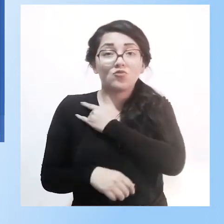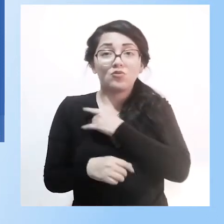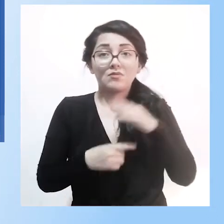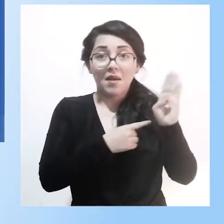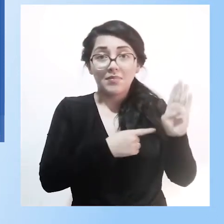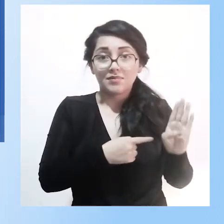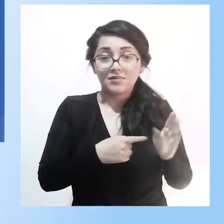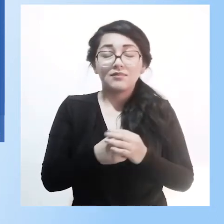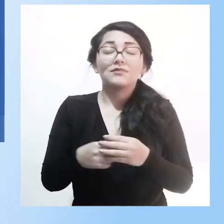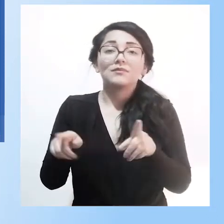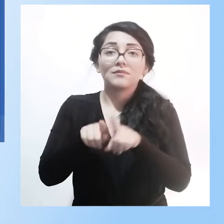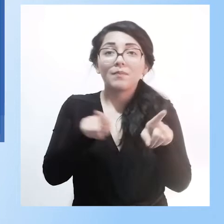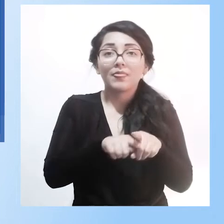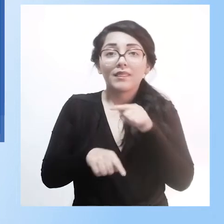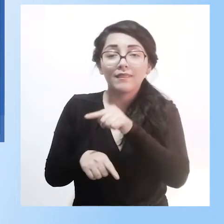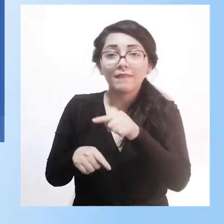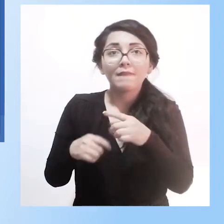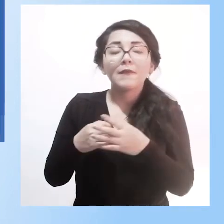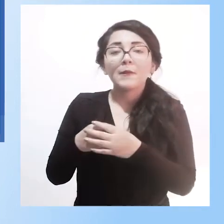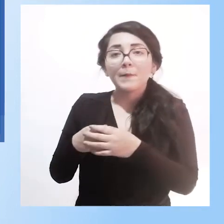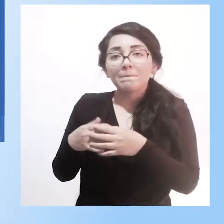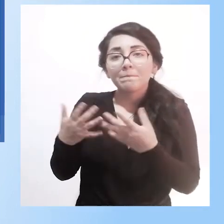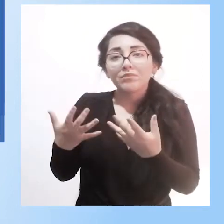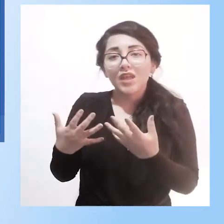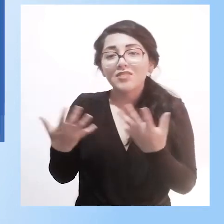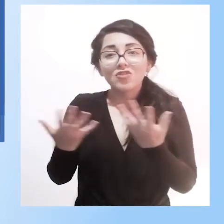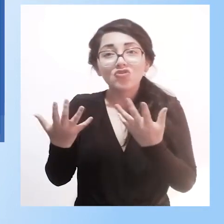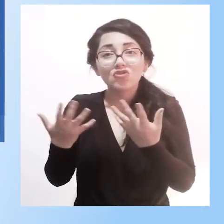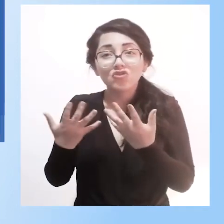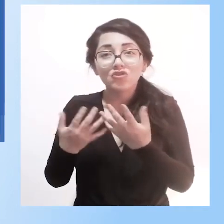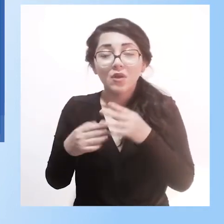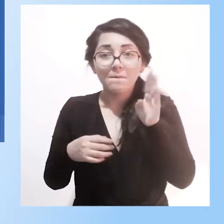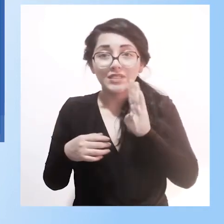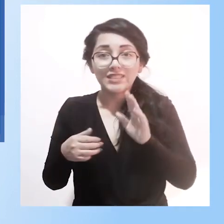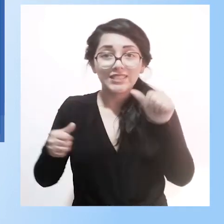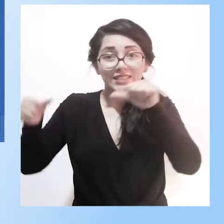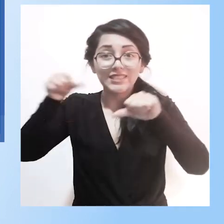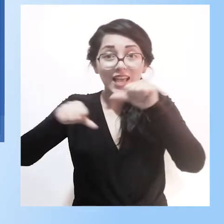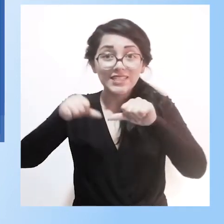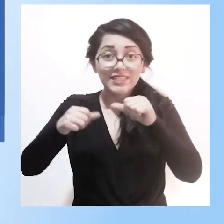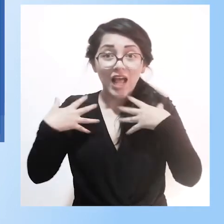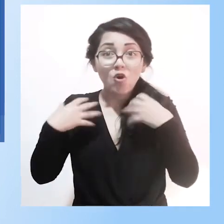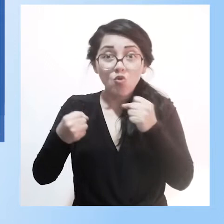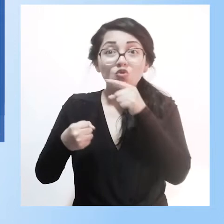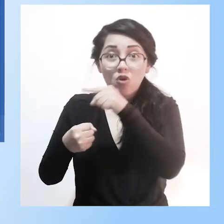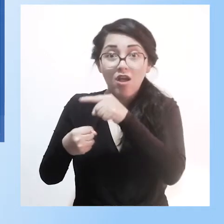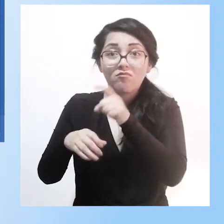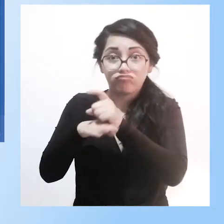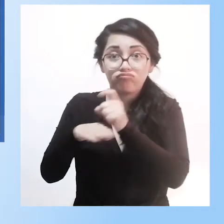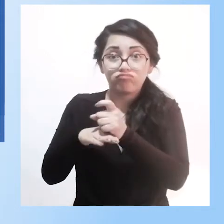centro de formación y gestión docente en pedagógica hospitalaria de la Facultad Paulista de Ciencias de la Salud. Miembro del comité